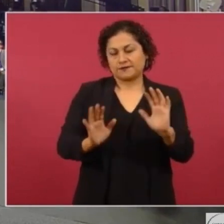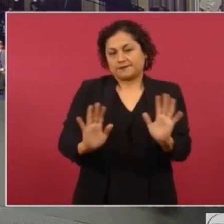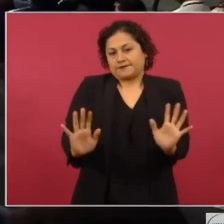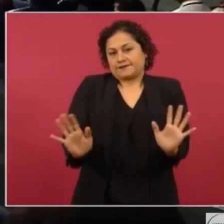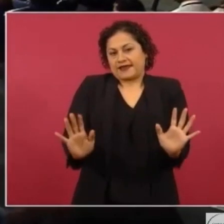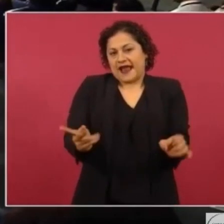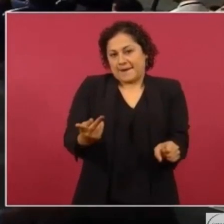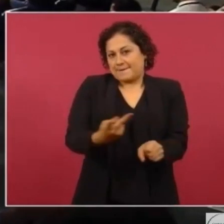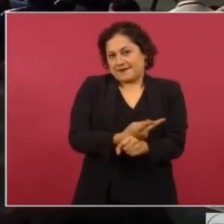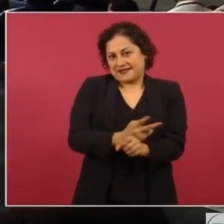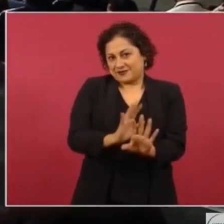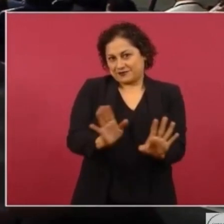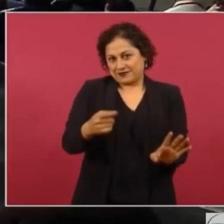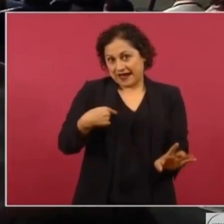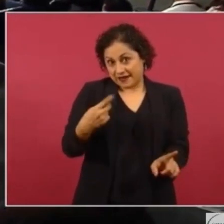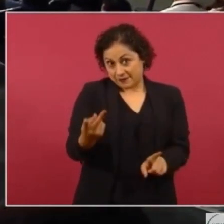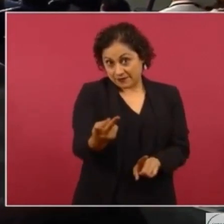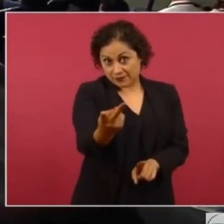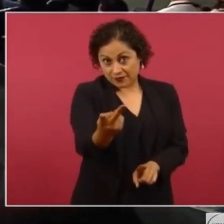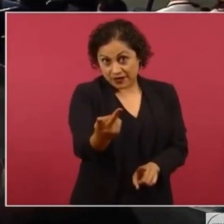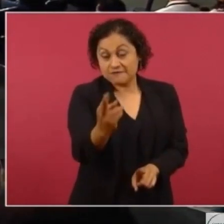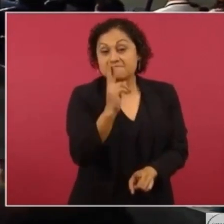ya pasó la prueba.